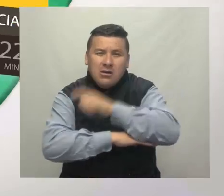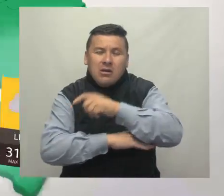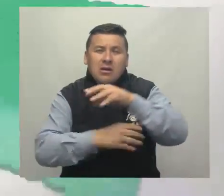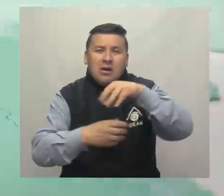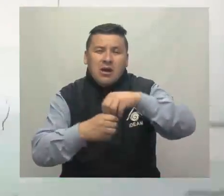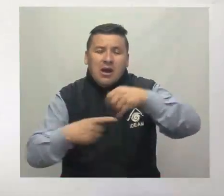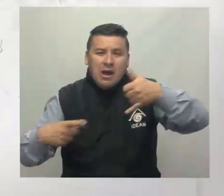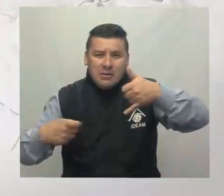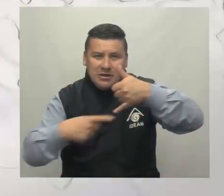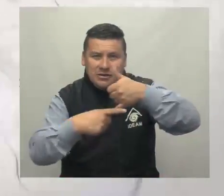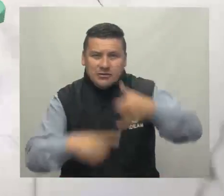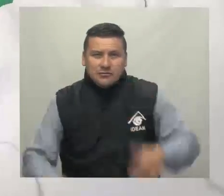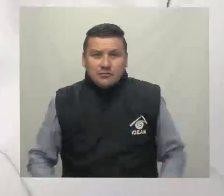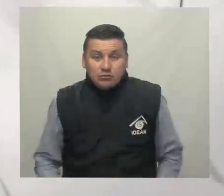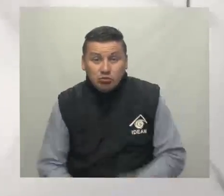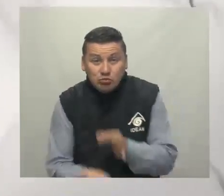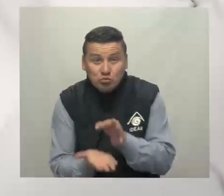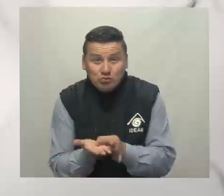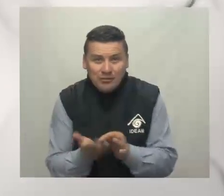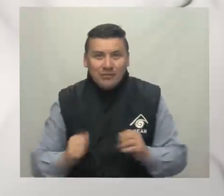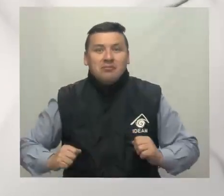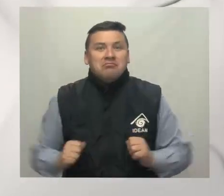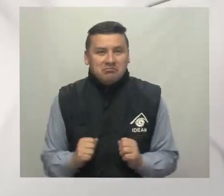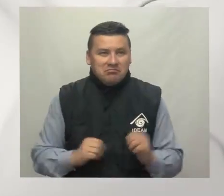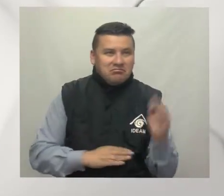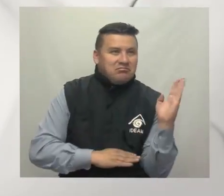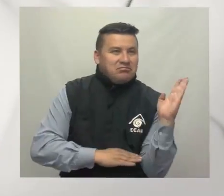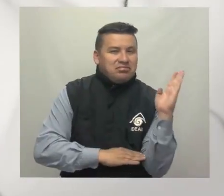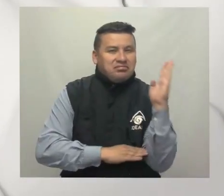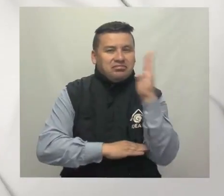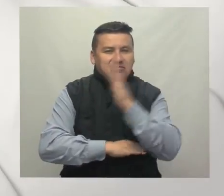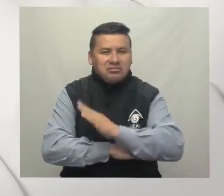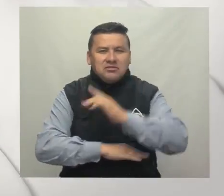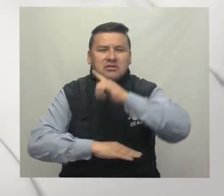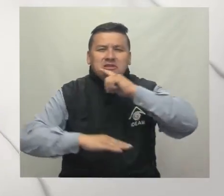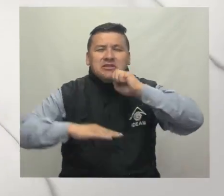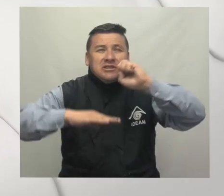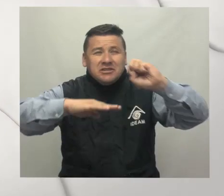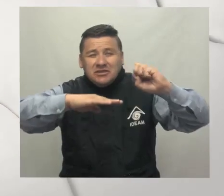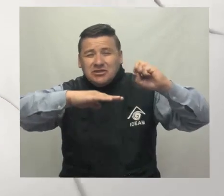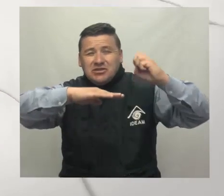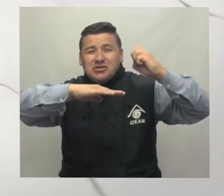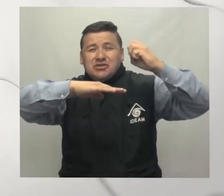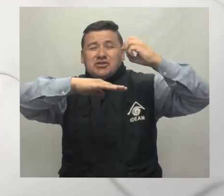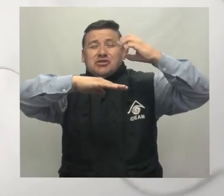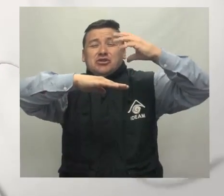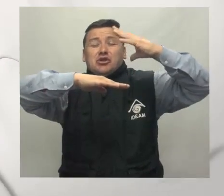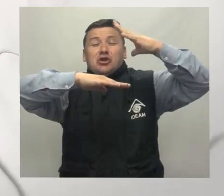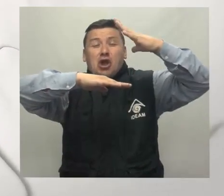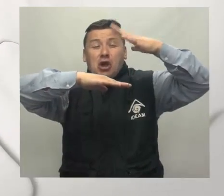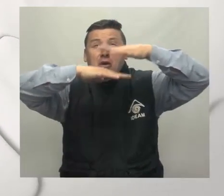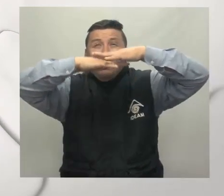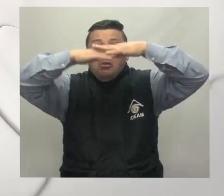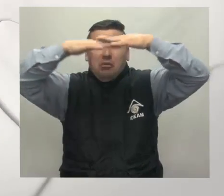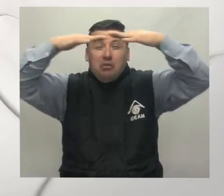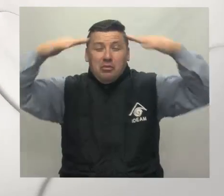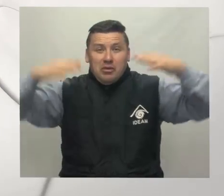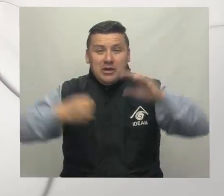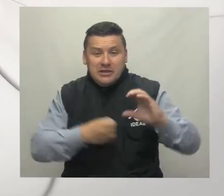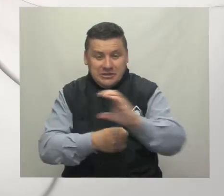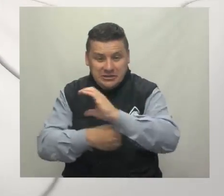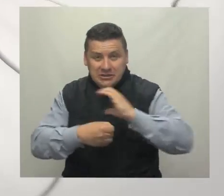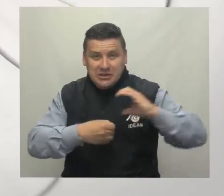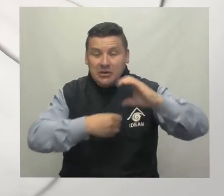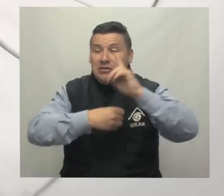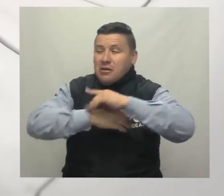Amazonas. En nuestra capital esperamos que continúen las condiciones secas, con cielo entreparcial y mayormente despejado sobre la